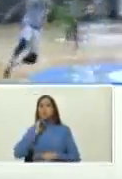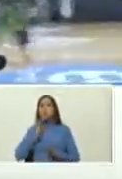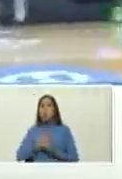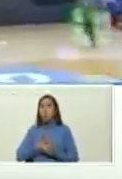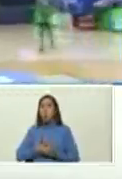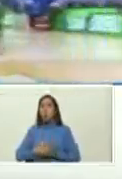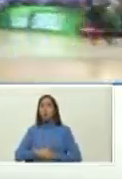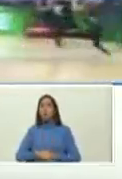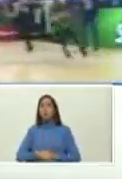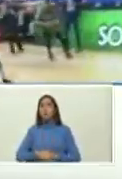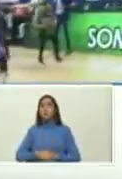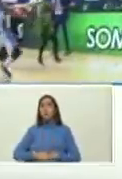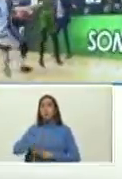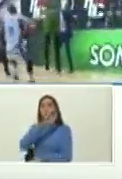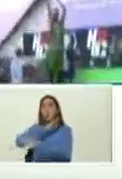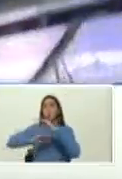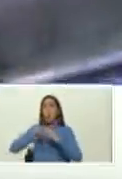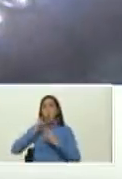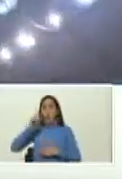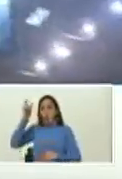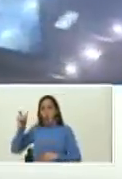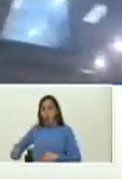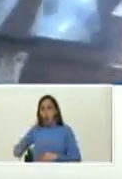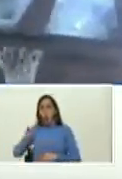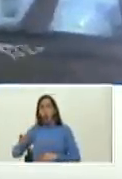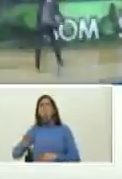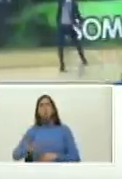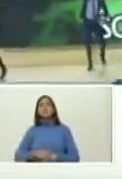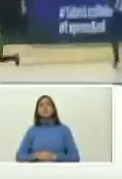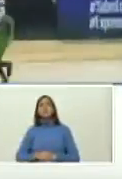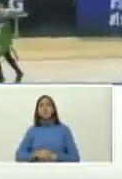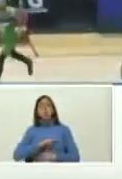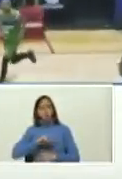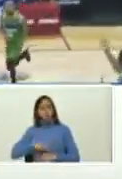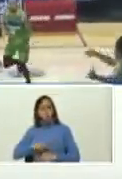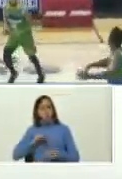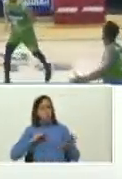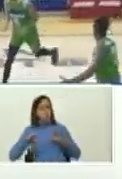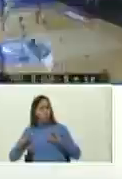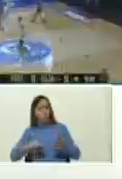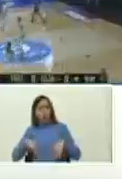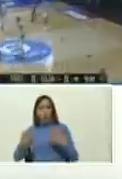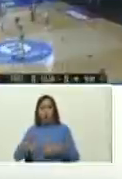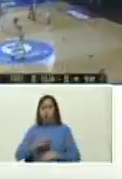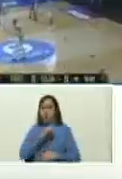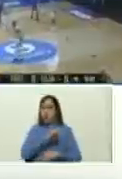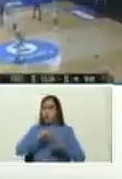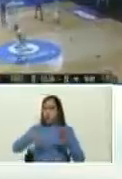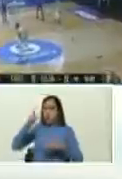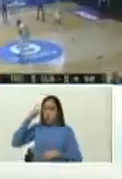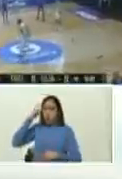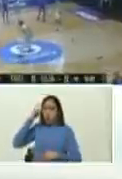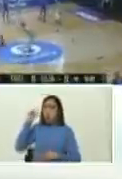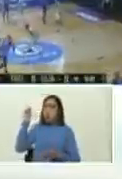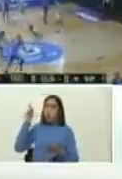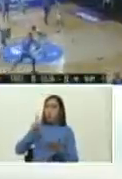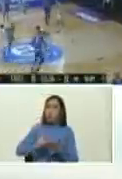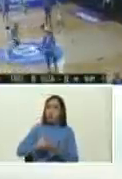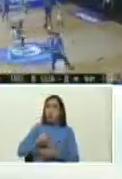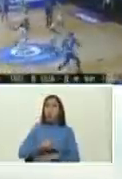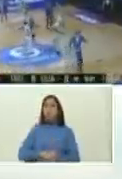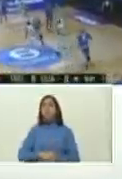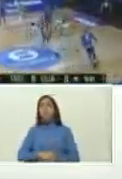gran island de judo Karen León y Enrique Luis Barrio y ya nos preparamos presidente para que en 18 días vayamos a los panamericanos